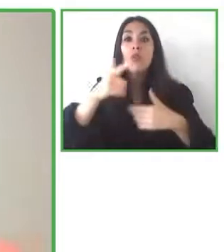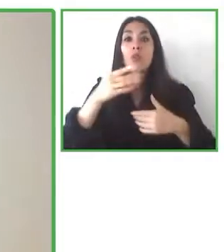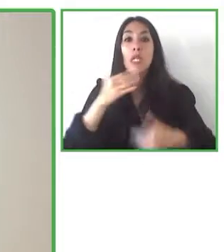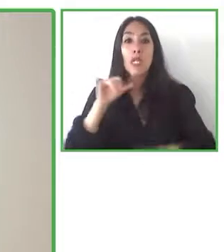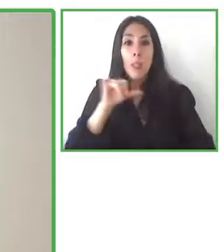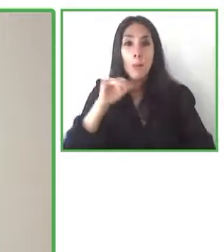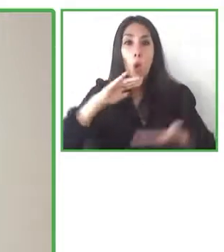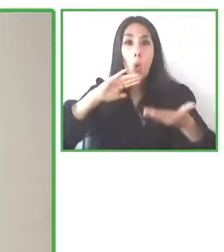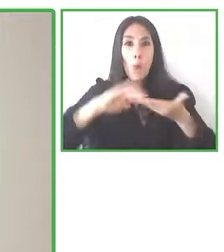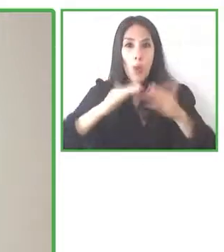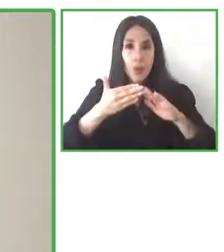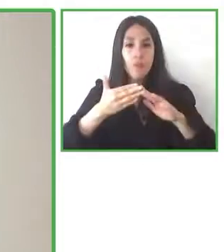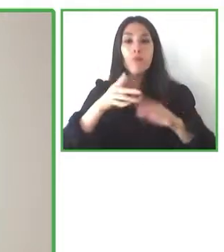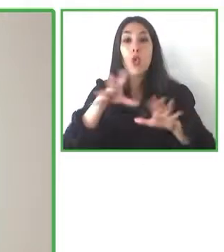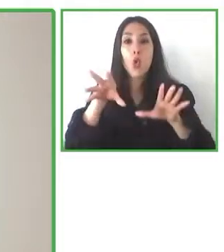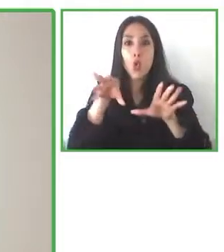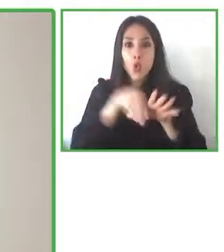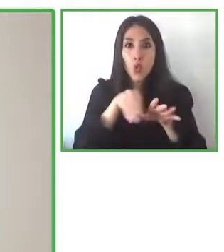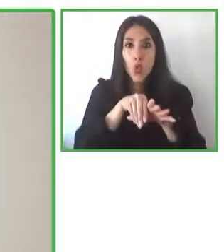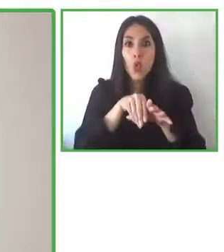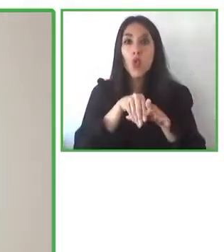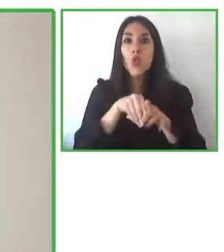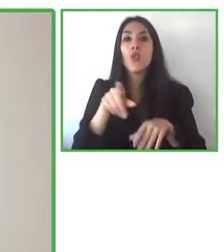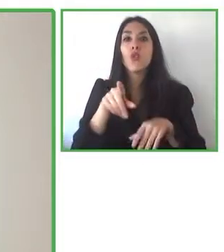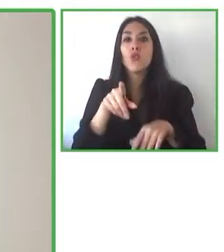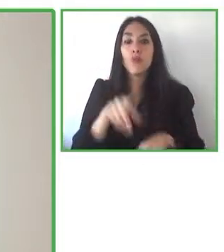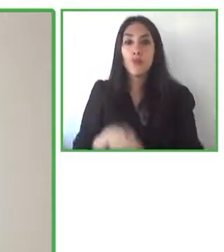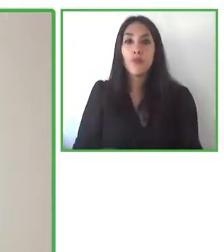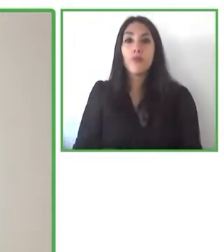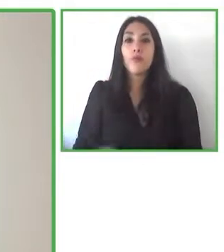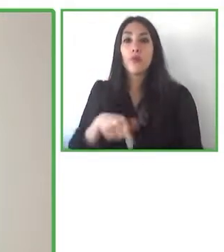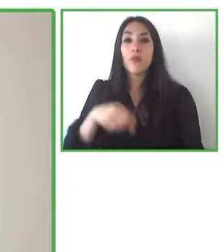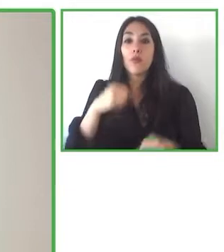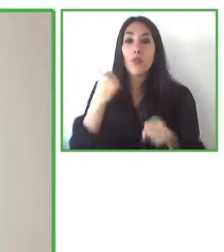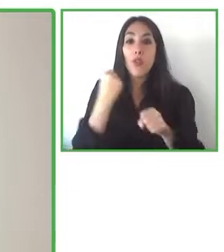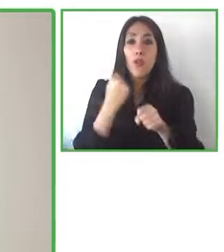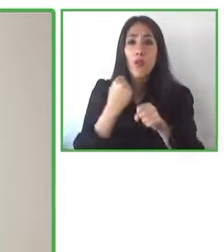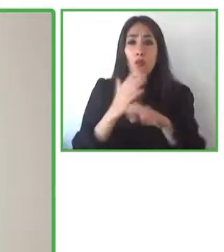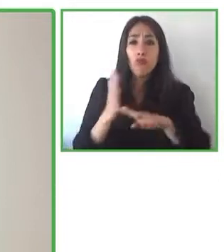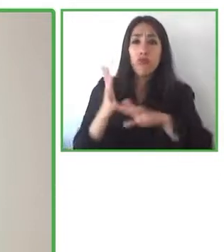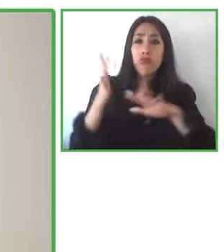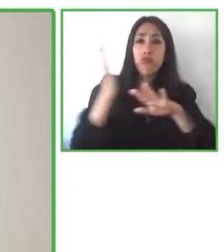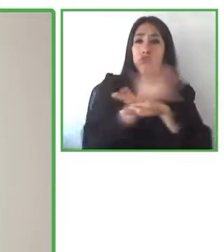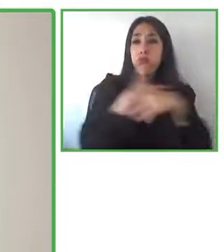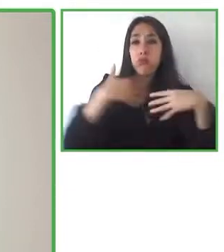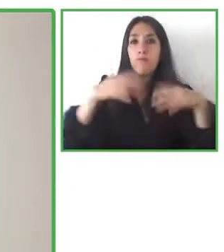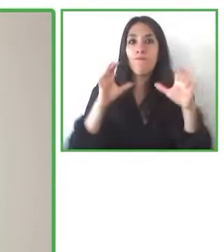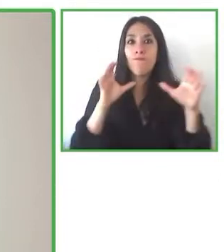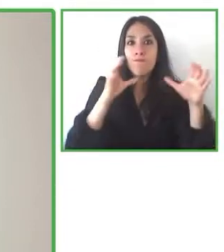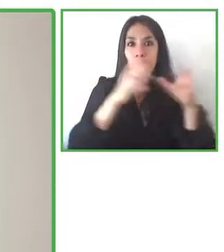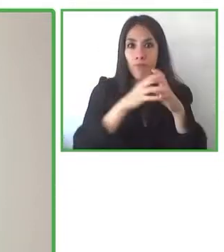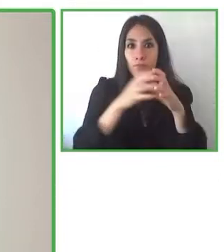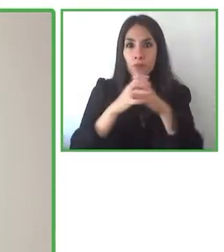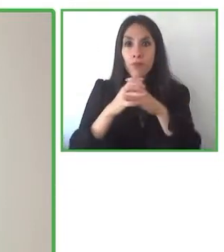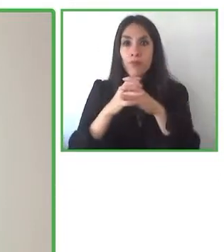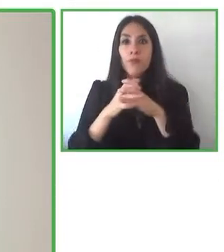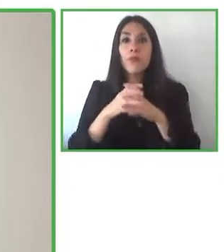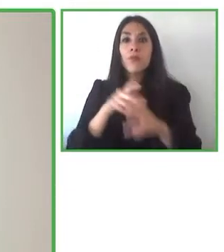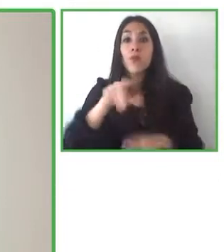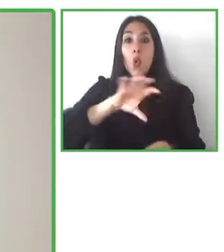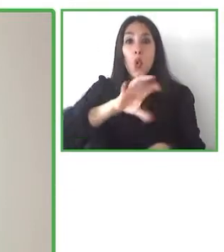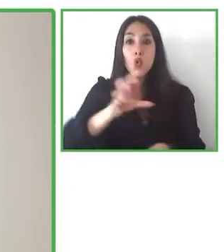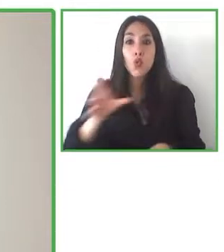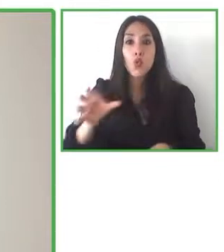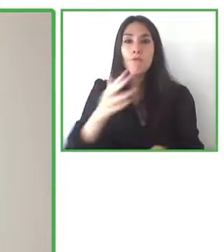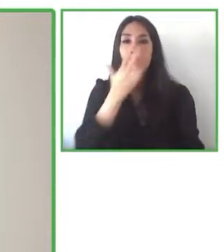Trabajé varios años para la Organización Nacional de Ciegos en España, en diversas capacidades y diversos proyectos. También trabajé en Estados